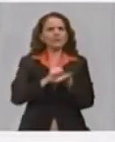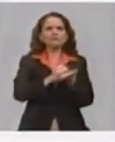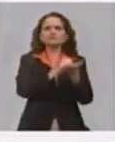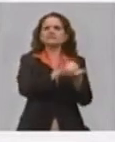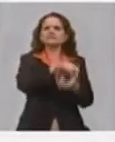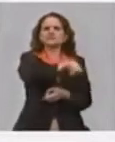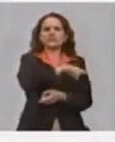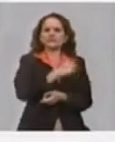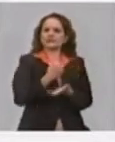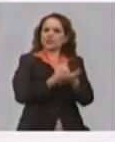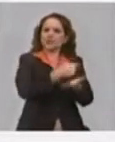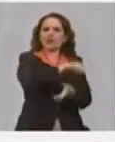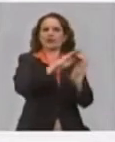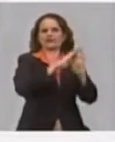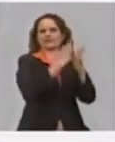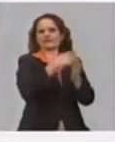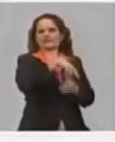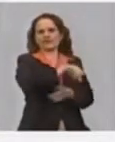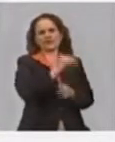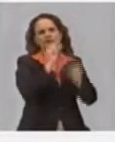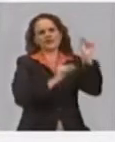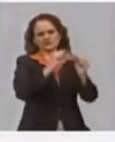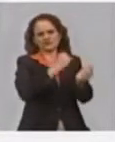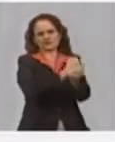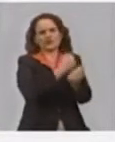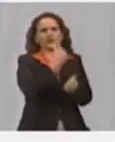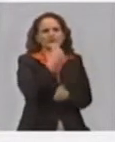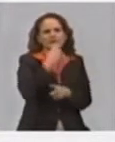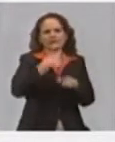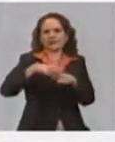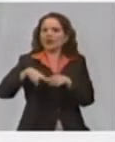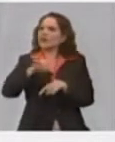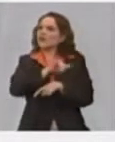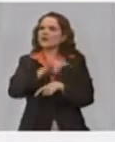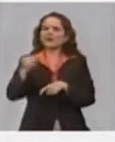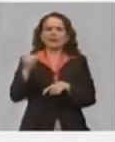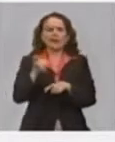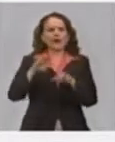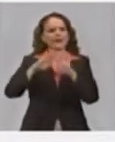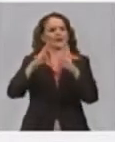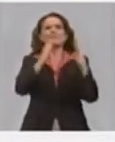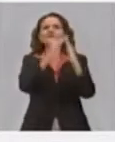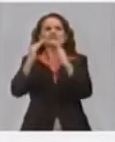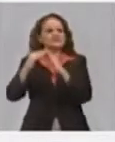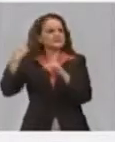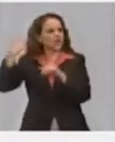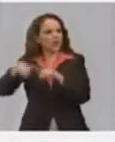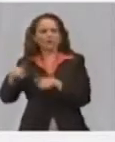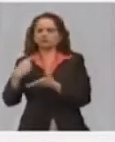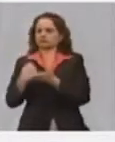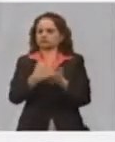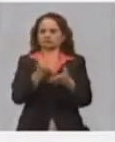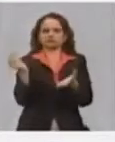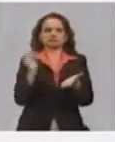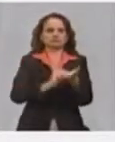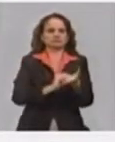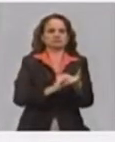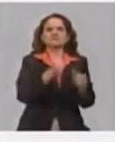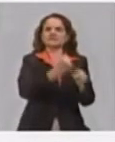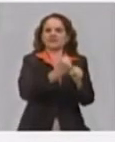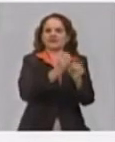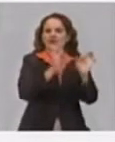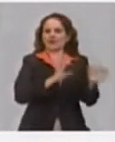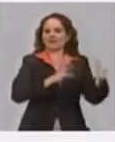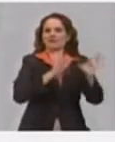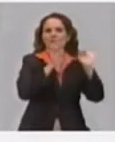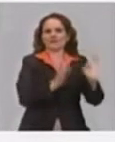servicios. Y también las organizaciones de masa, vecinos, familiares. Esto se ha estado informando aquí en la mesa también.